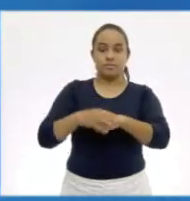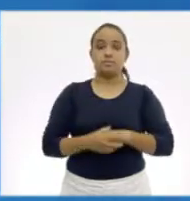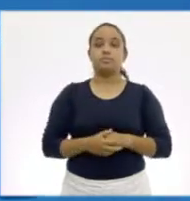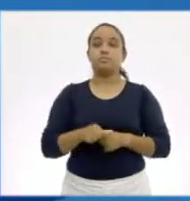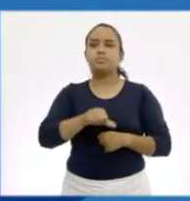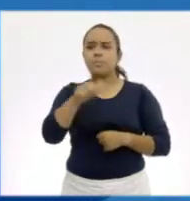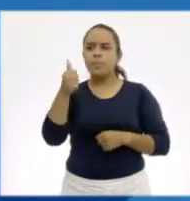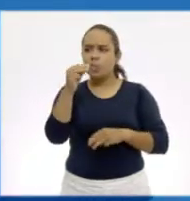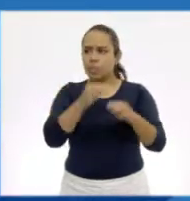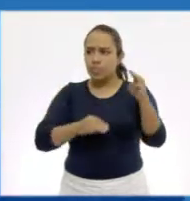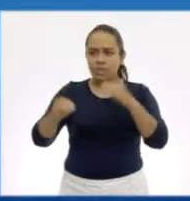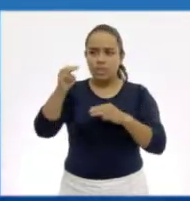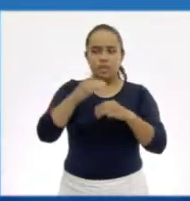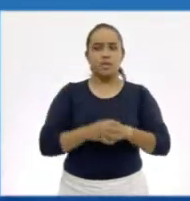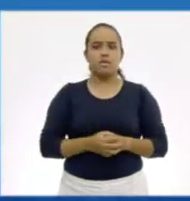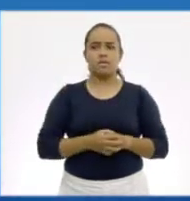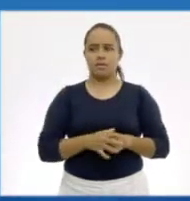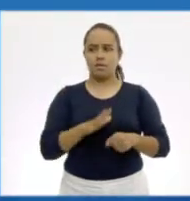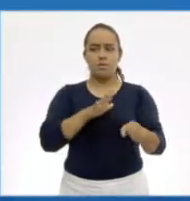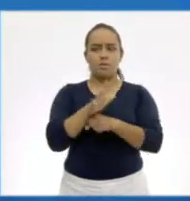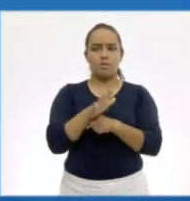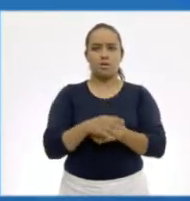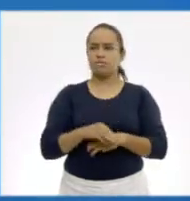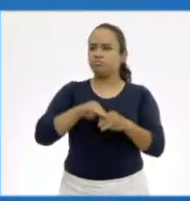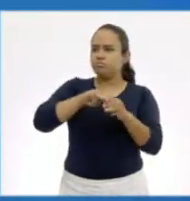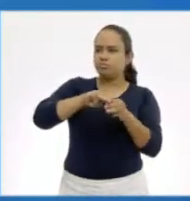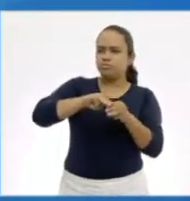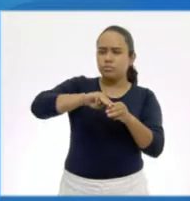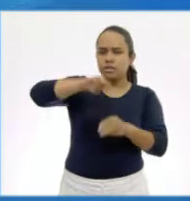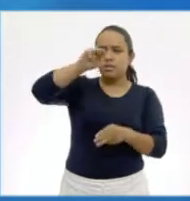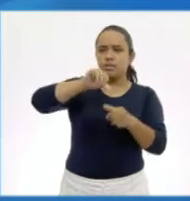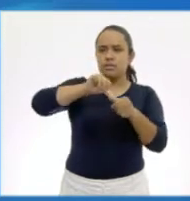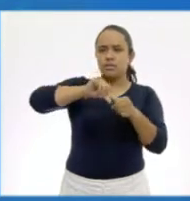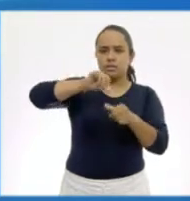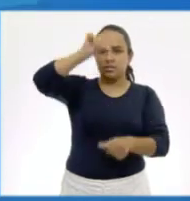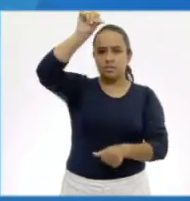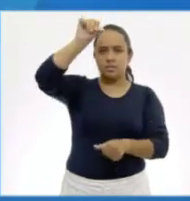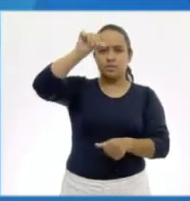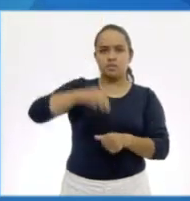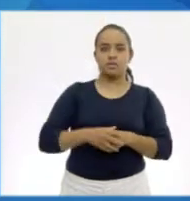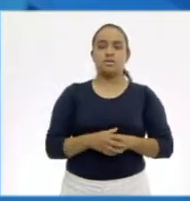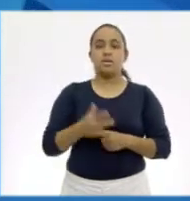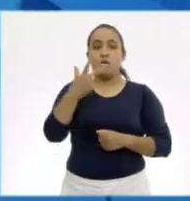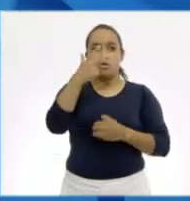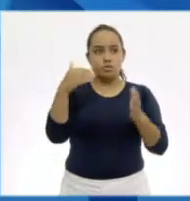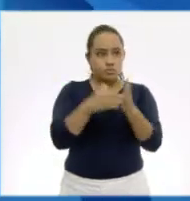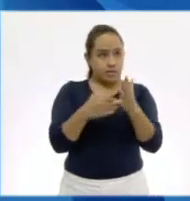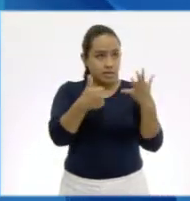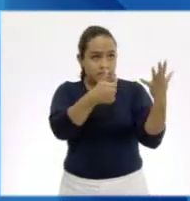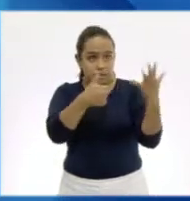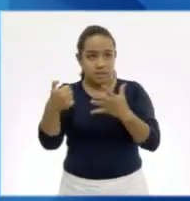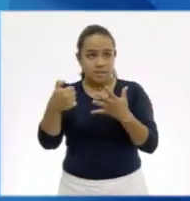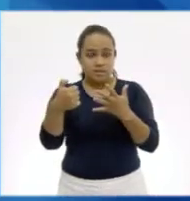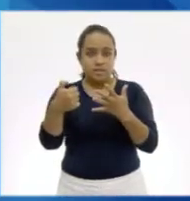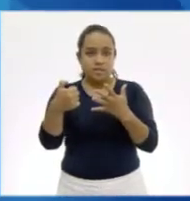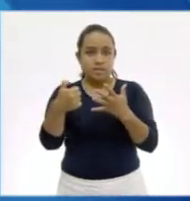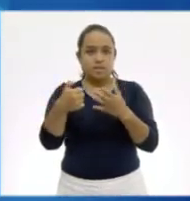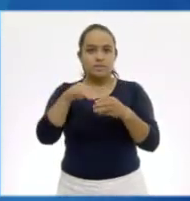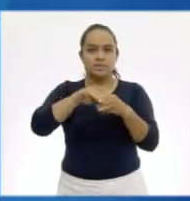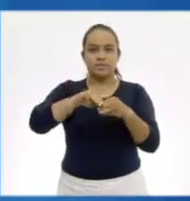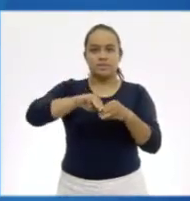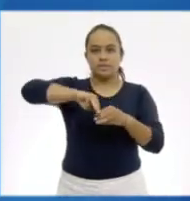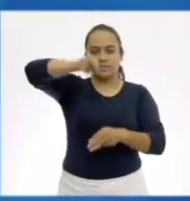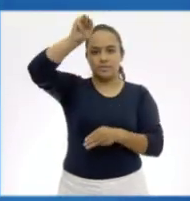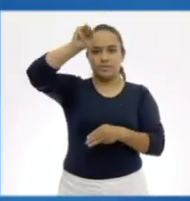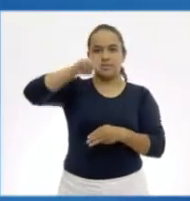Otra montaña, el K2, mide, o su altura, es de 8,611 metros.